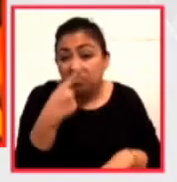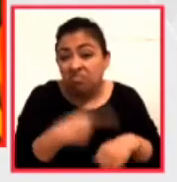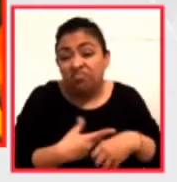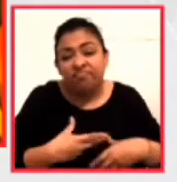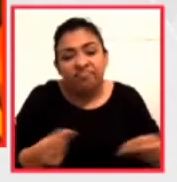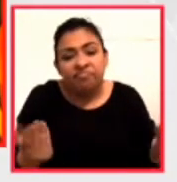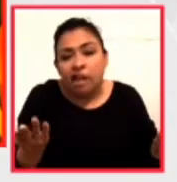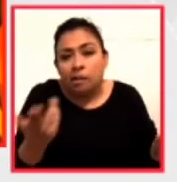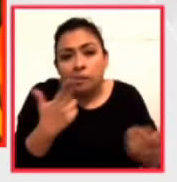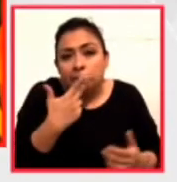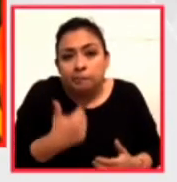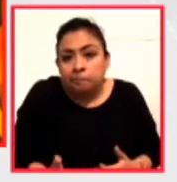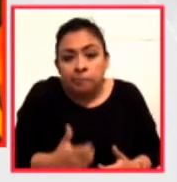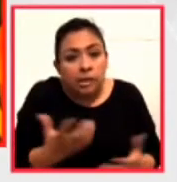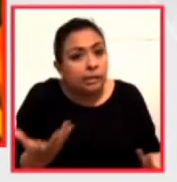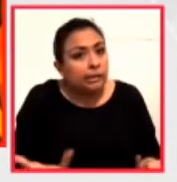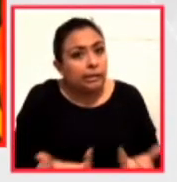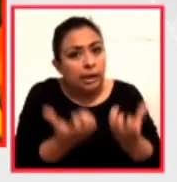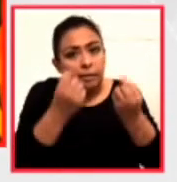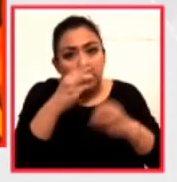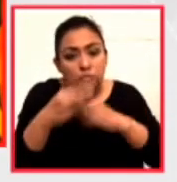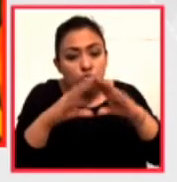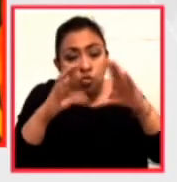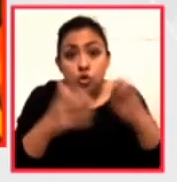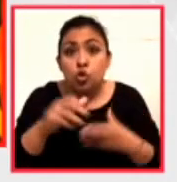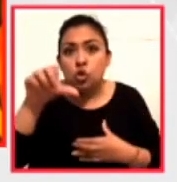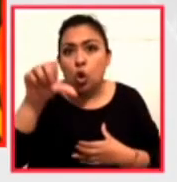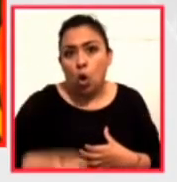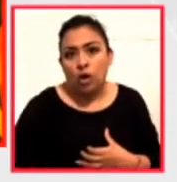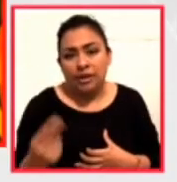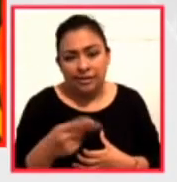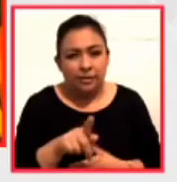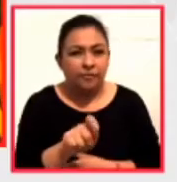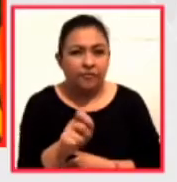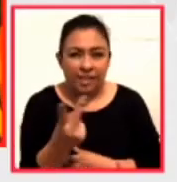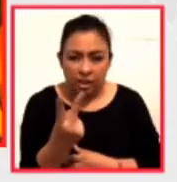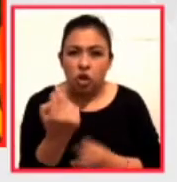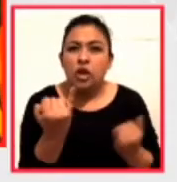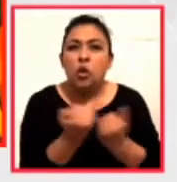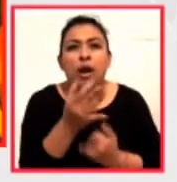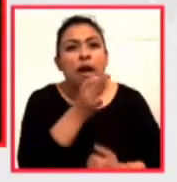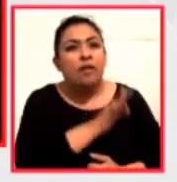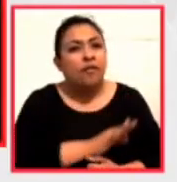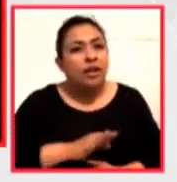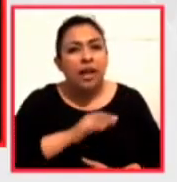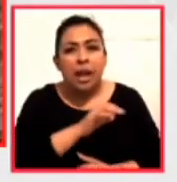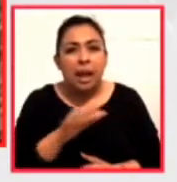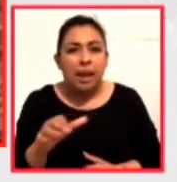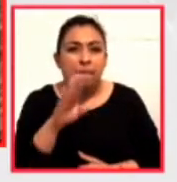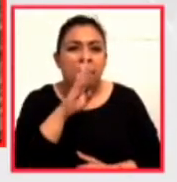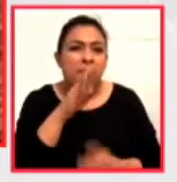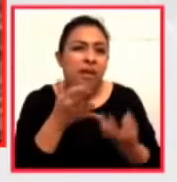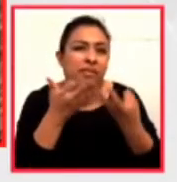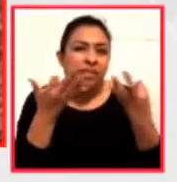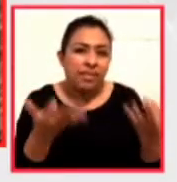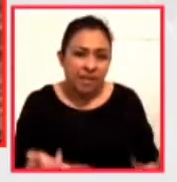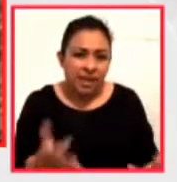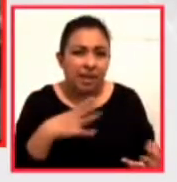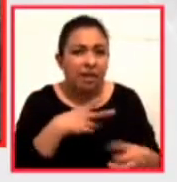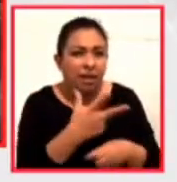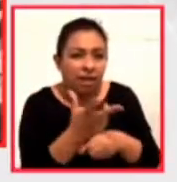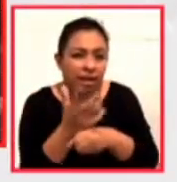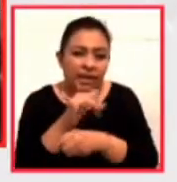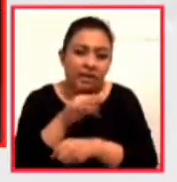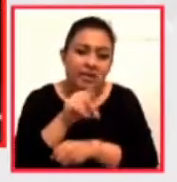Hay que salvar el planeta y hay que hacerlo el día de hoy. Y Canal 22 también celebra a la Madre Tierra con el documental Interdependence, un